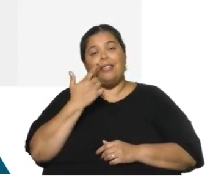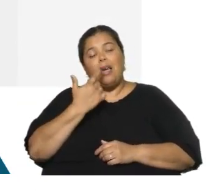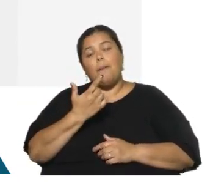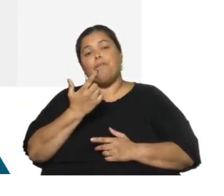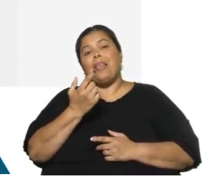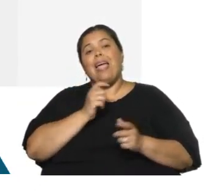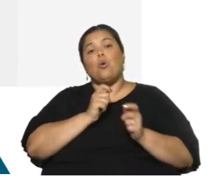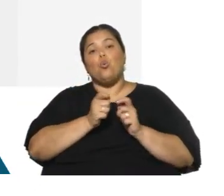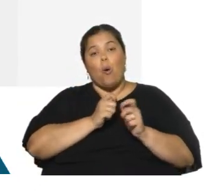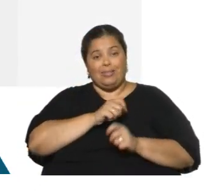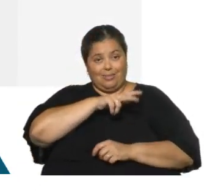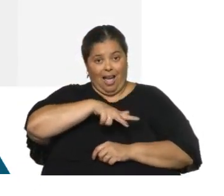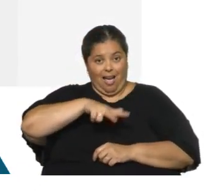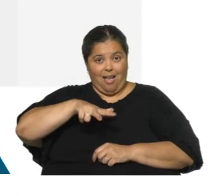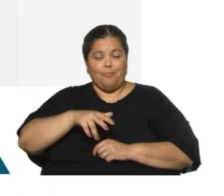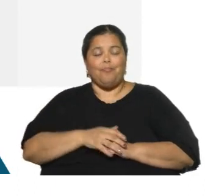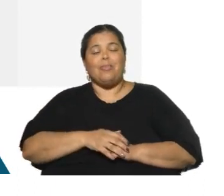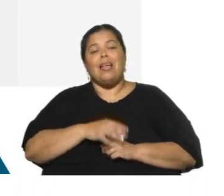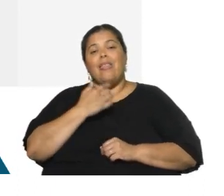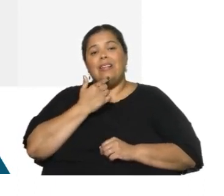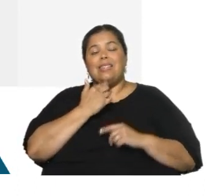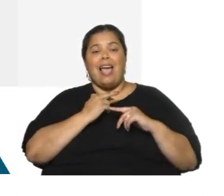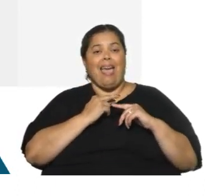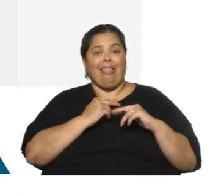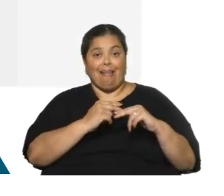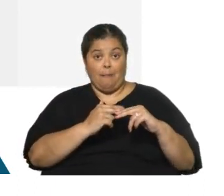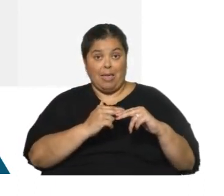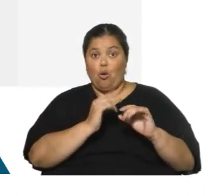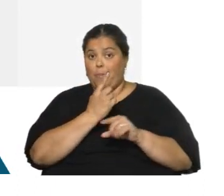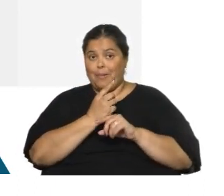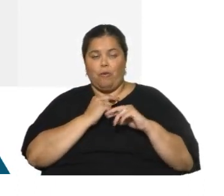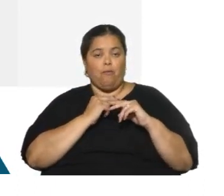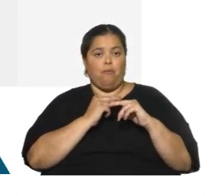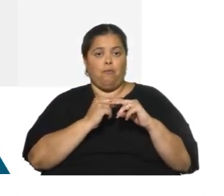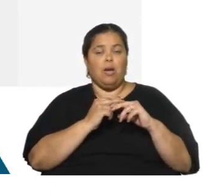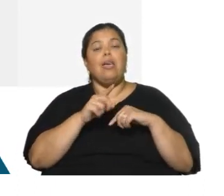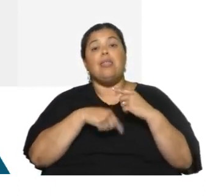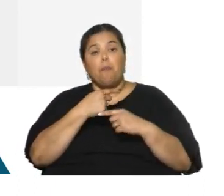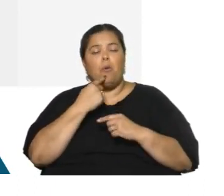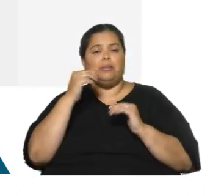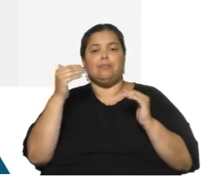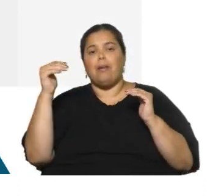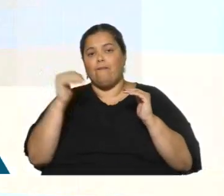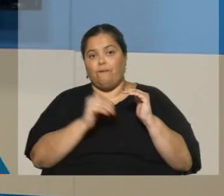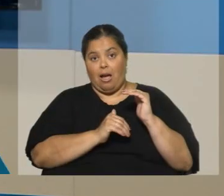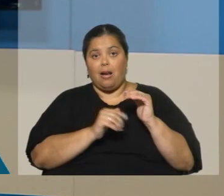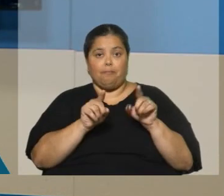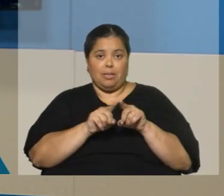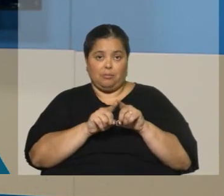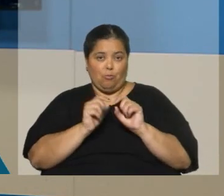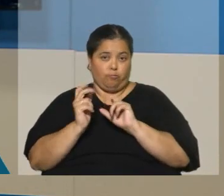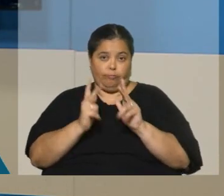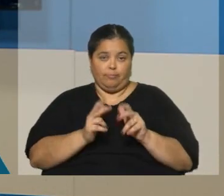sector. La tendencia ha sido estancamiento y ahora a la baja. Refuerza lo que veíamos antes a propósito del empleo.